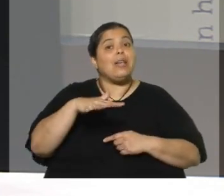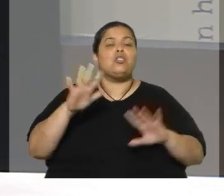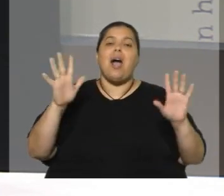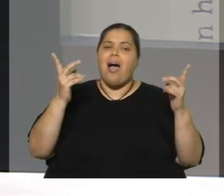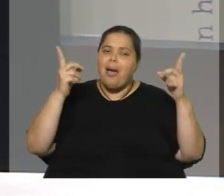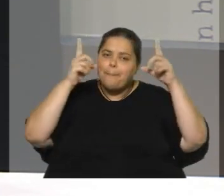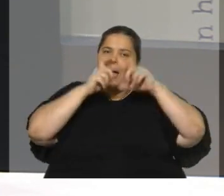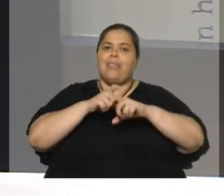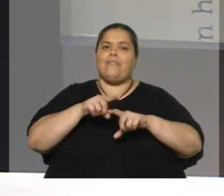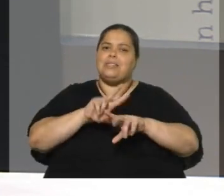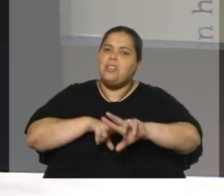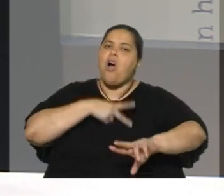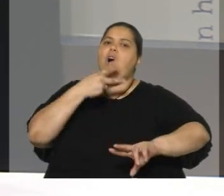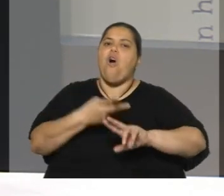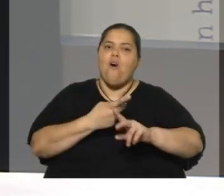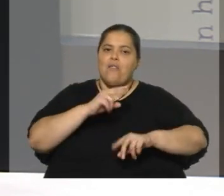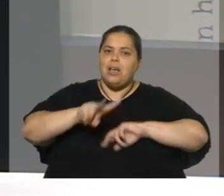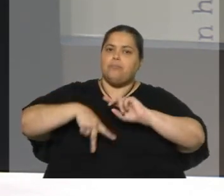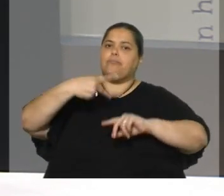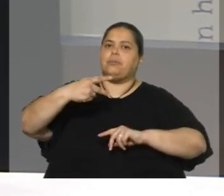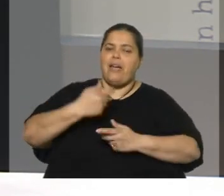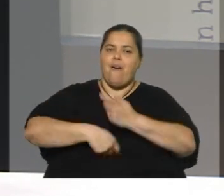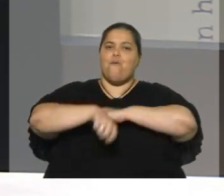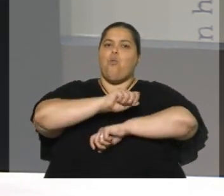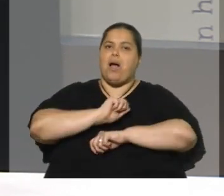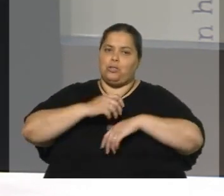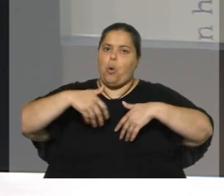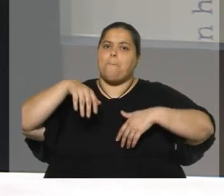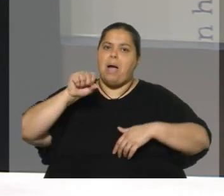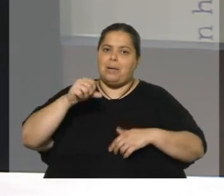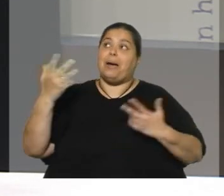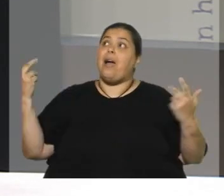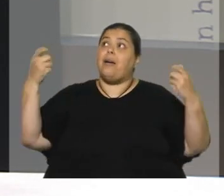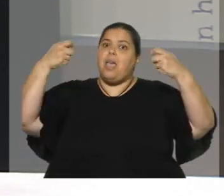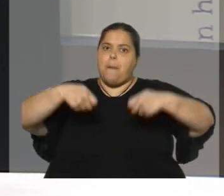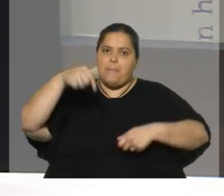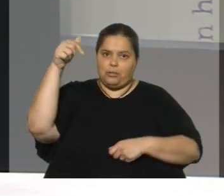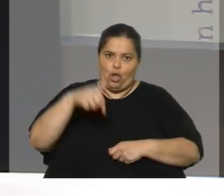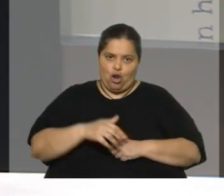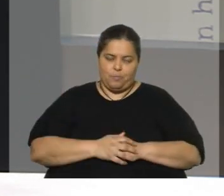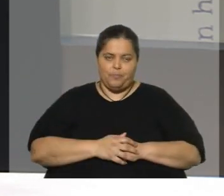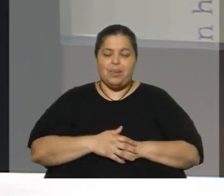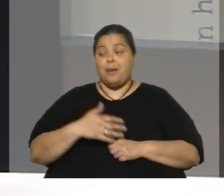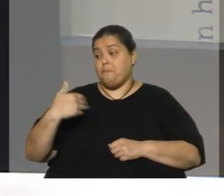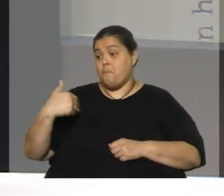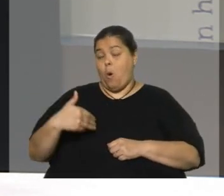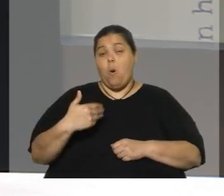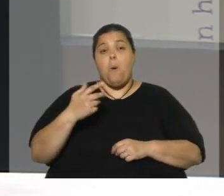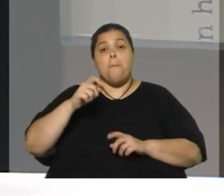que redoblar esfuerzos para hacer que esa inversión venga. Y con esto que hemos tenido en estos meses de un